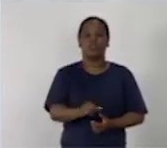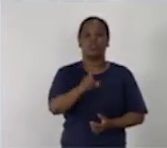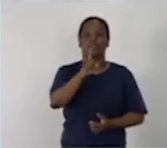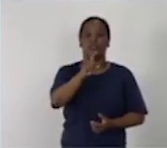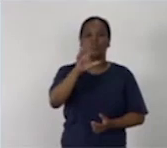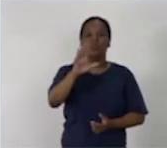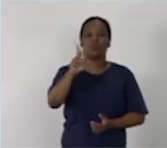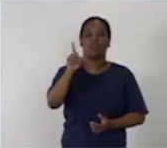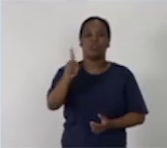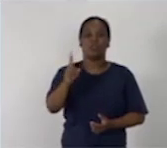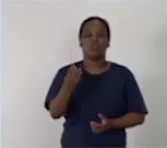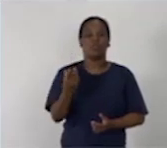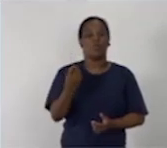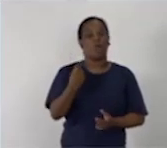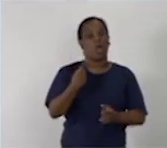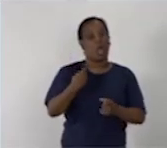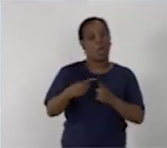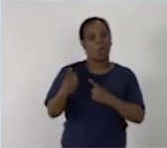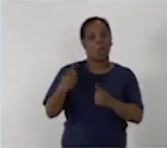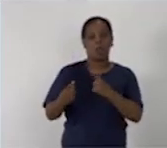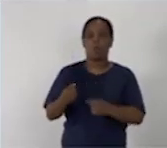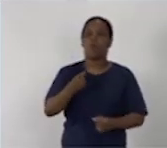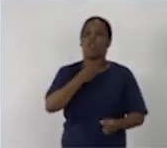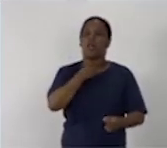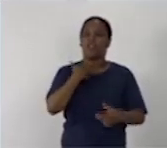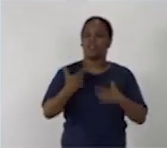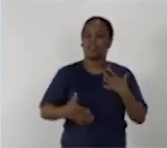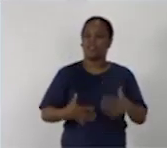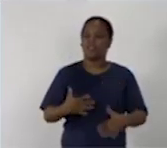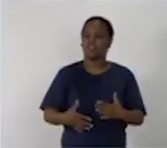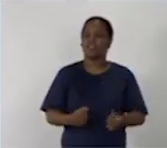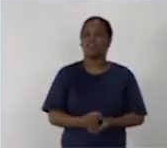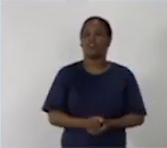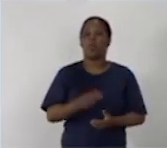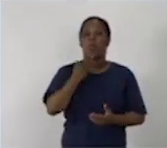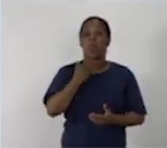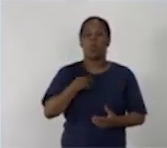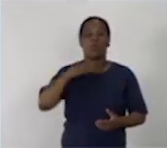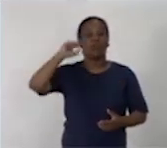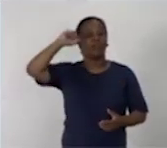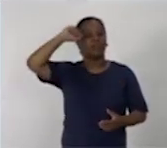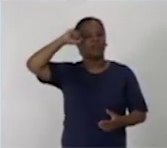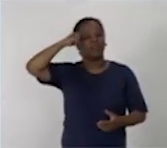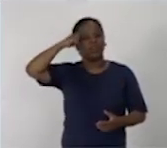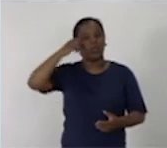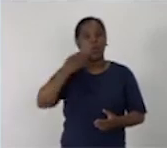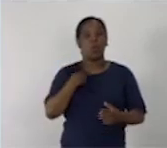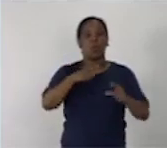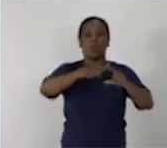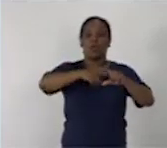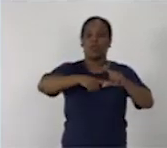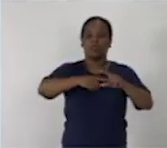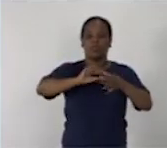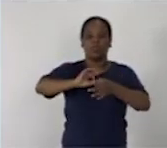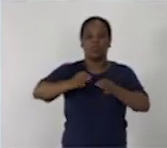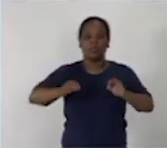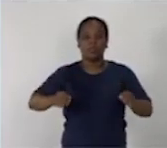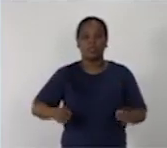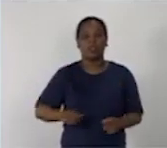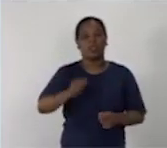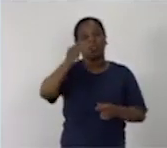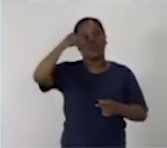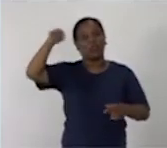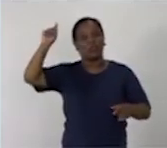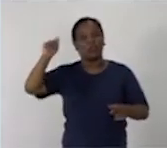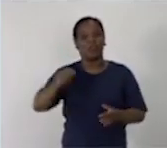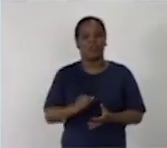151, una serie de actividades, tanto de comprensión como de contenidos gramaticales y